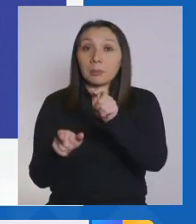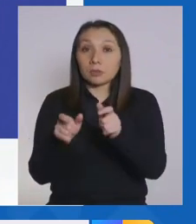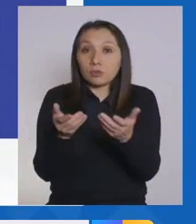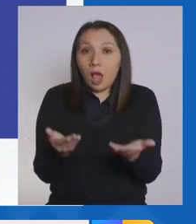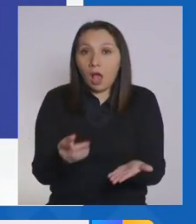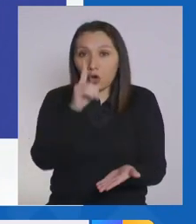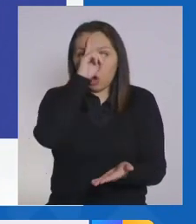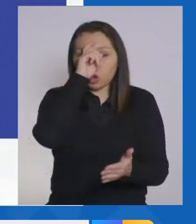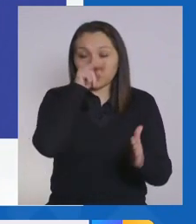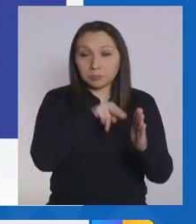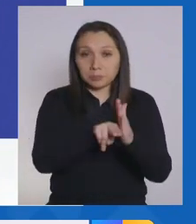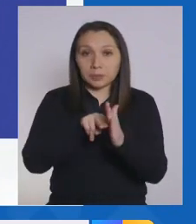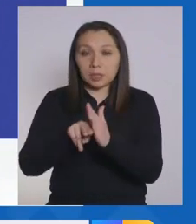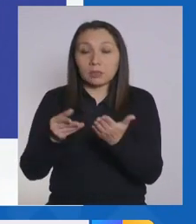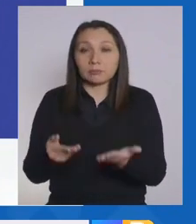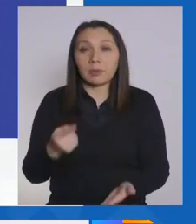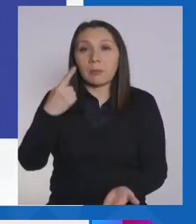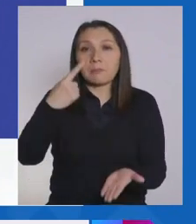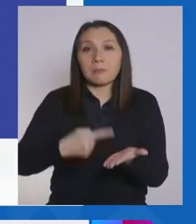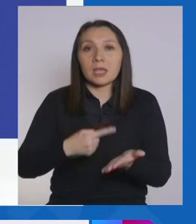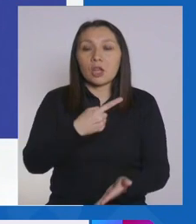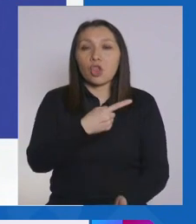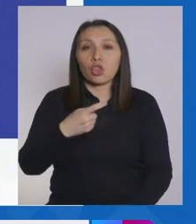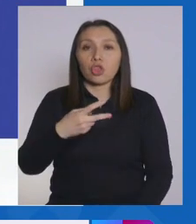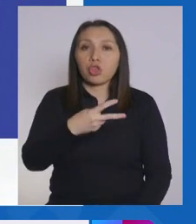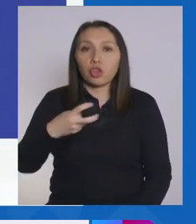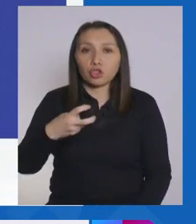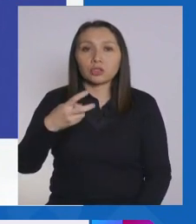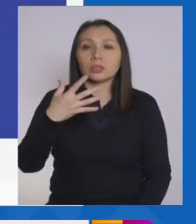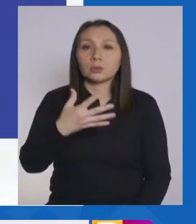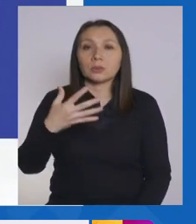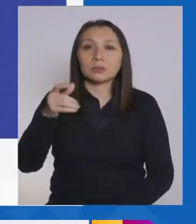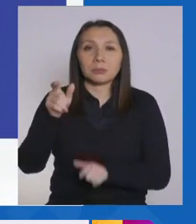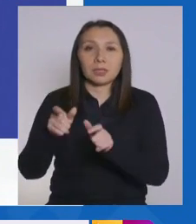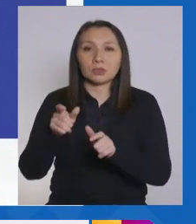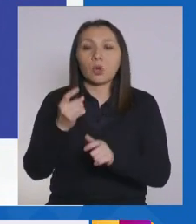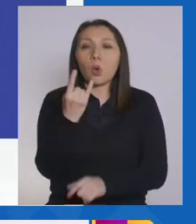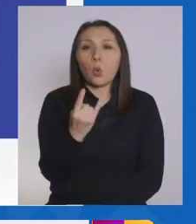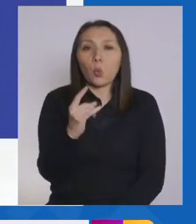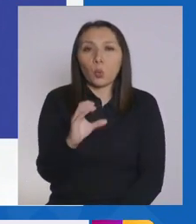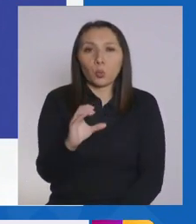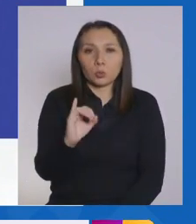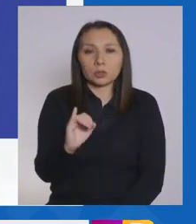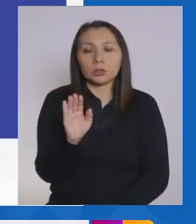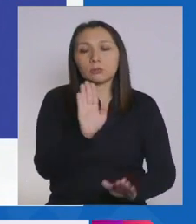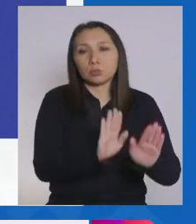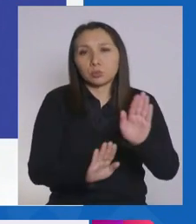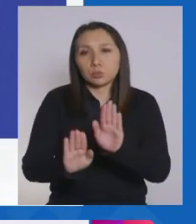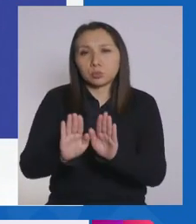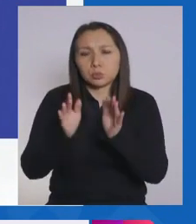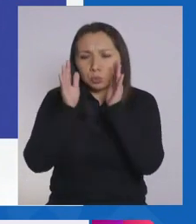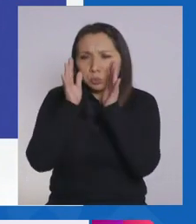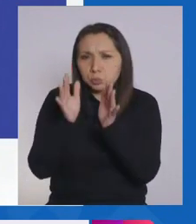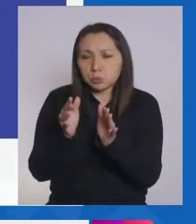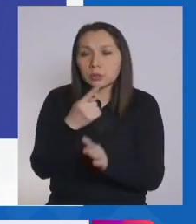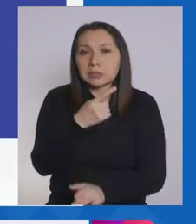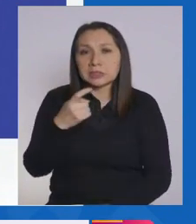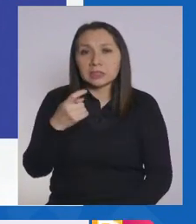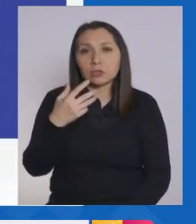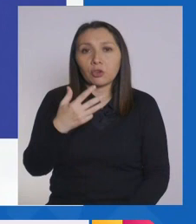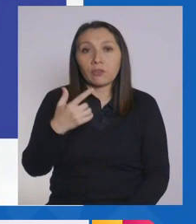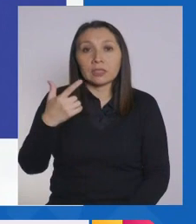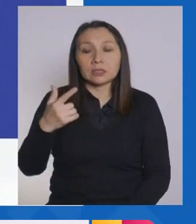hospitalizadas, hoy día tenemos 1.255 personas hospitalizadas en unidad de cuidados intensivos, de las cuales 197